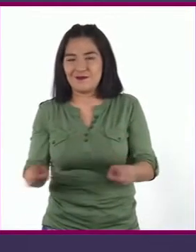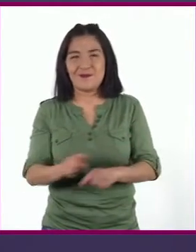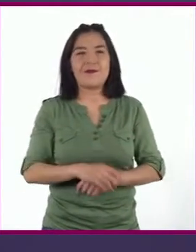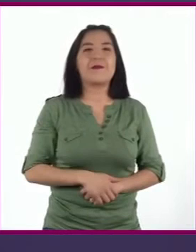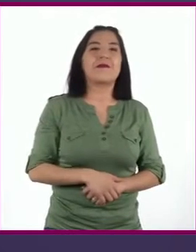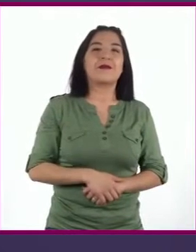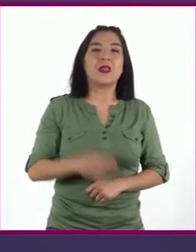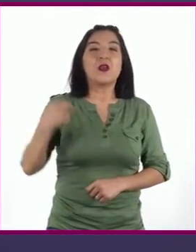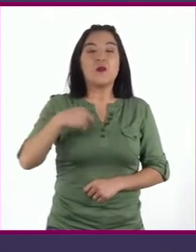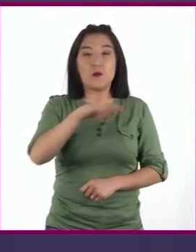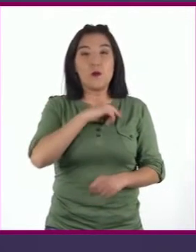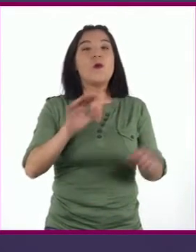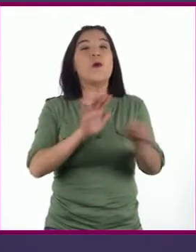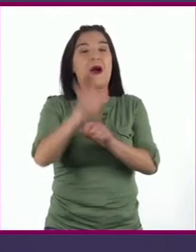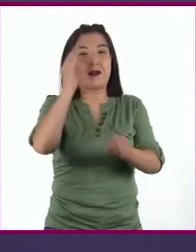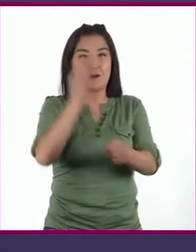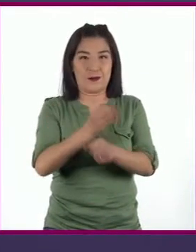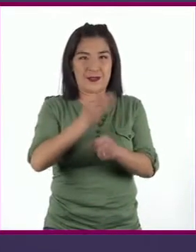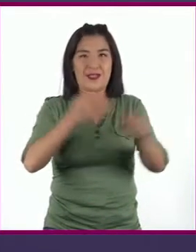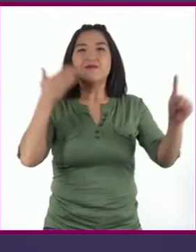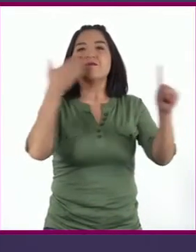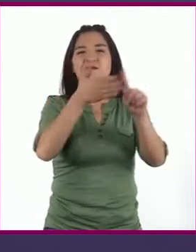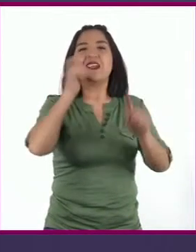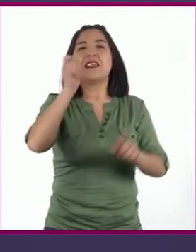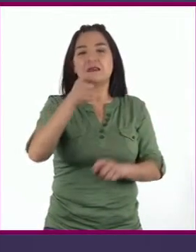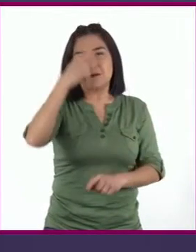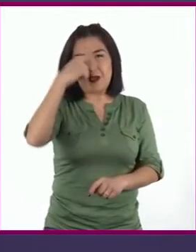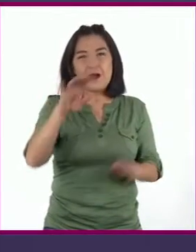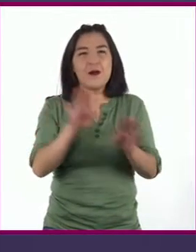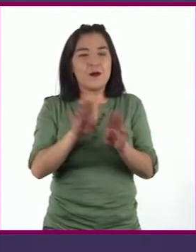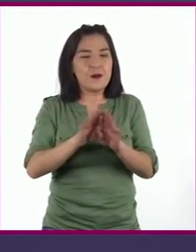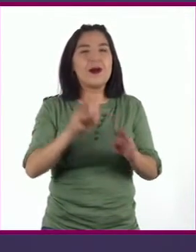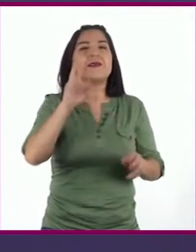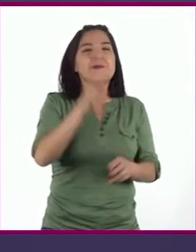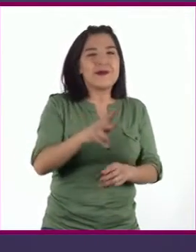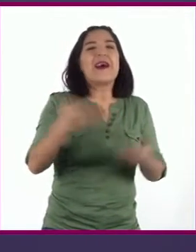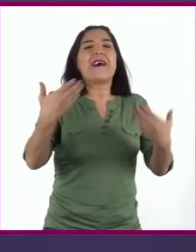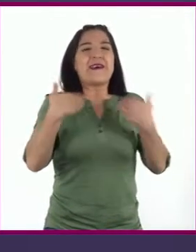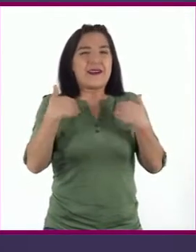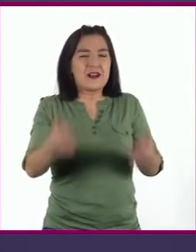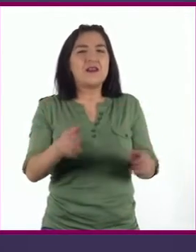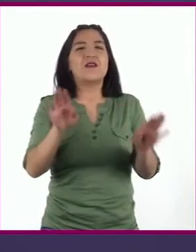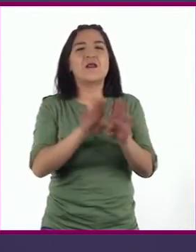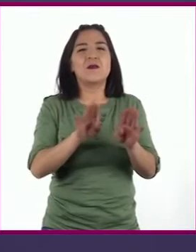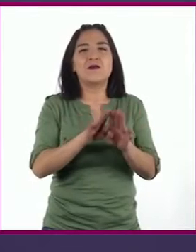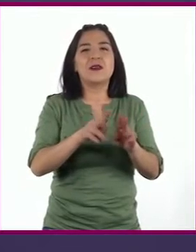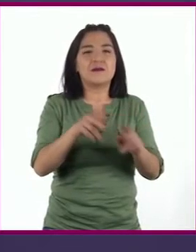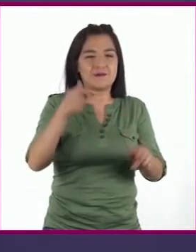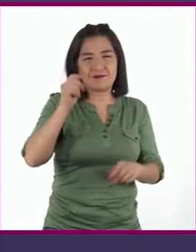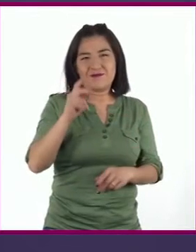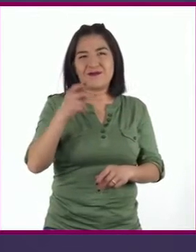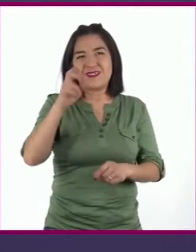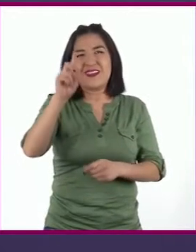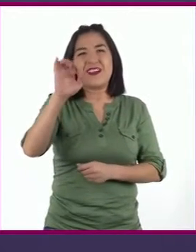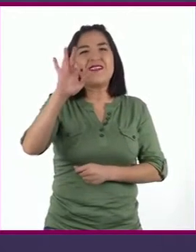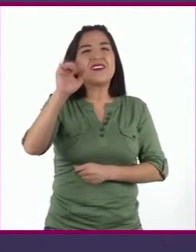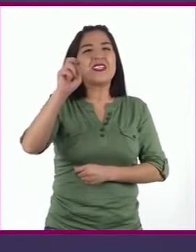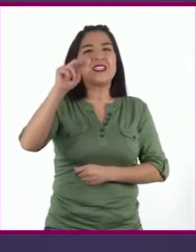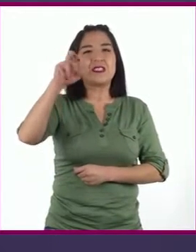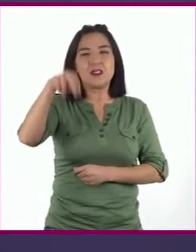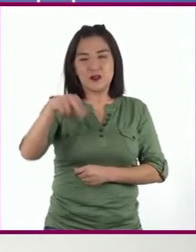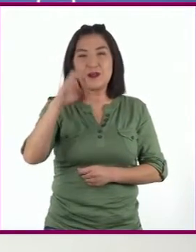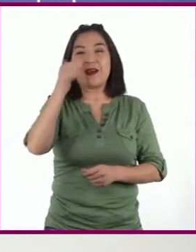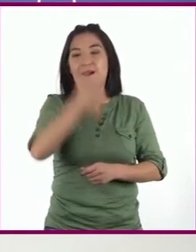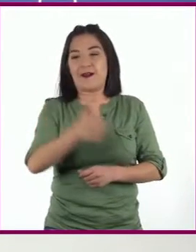Nuestro propósito en esta sesión es acercarnos a identificar cómo se presentan las definiciones en cada tipo de texto.